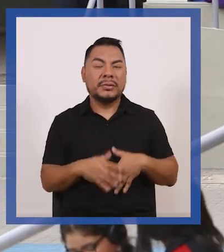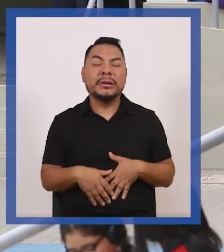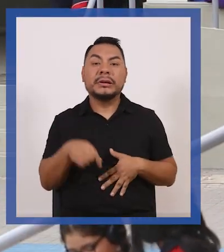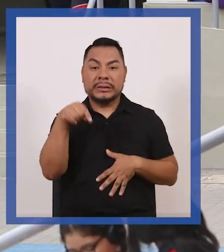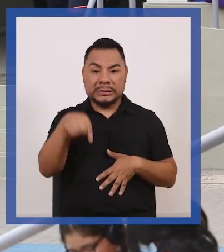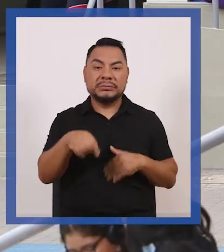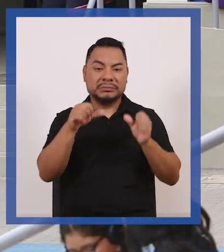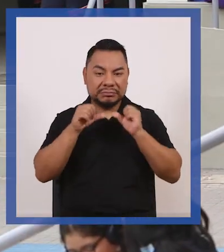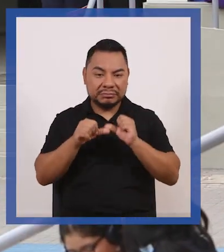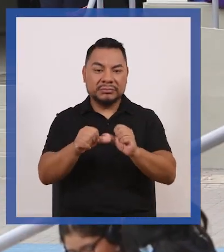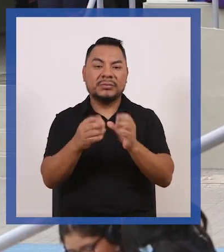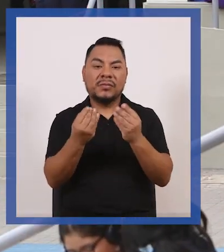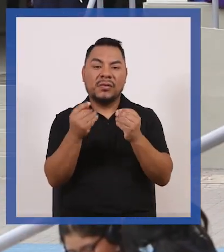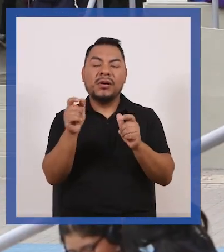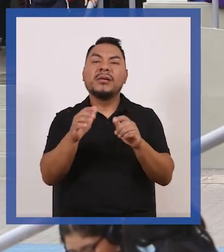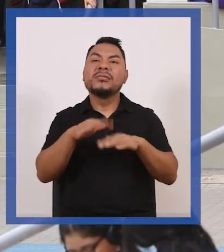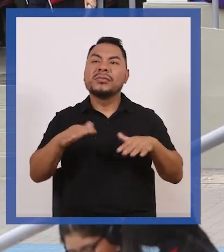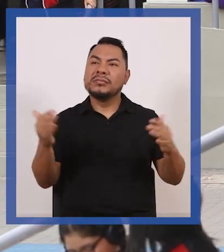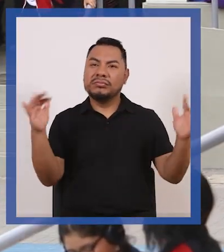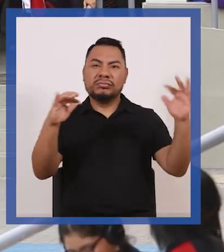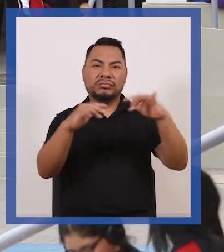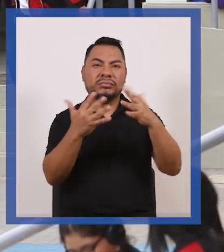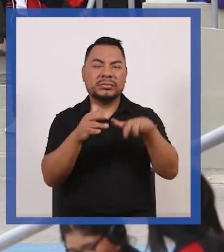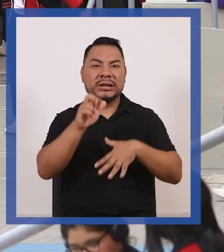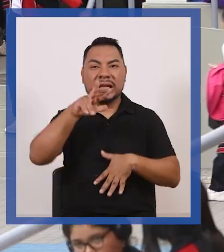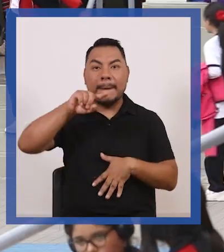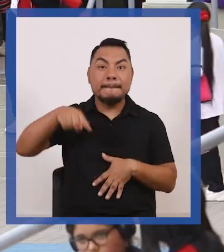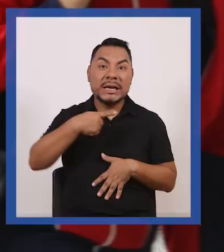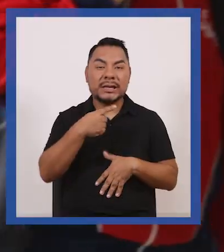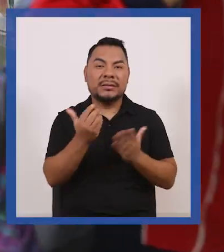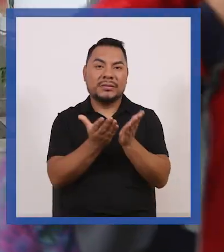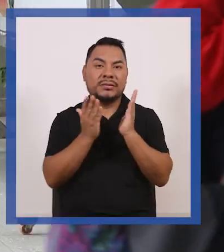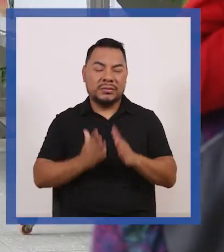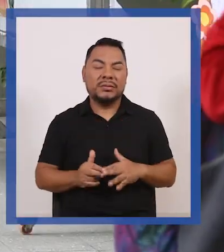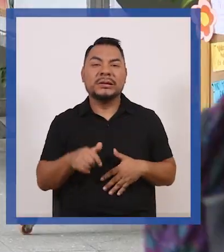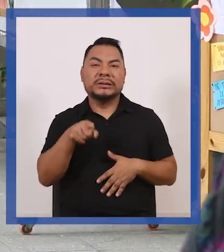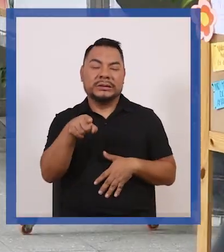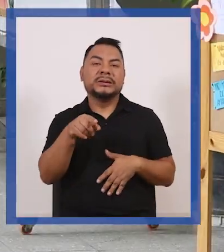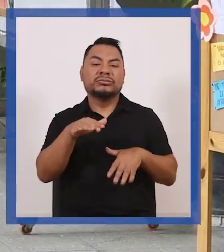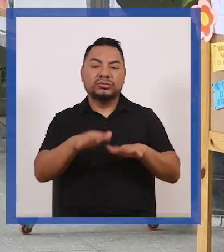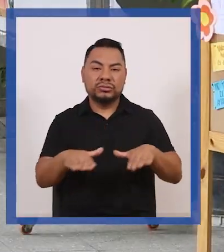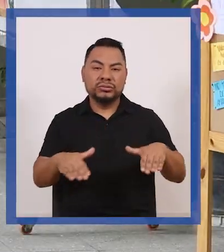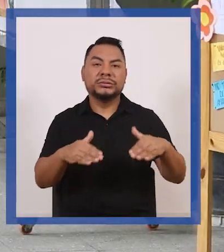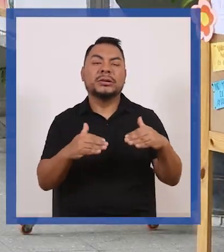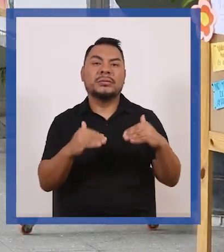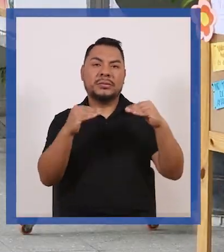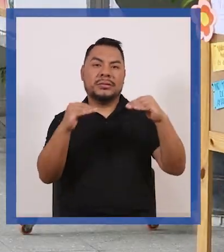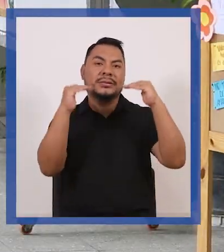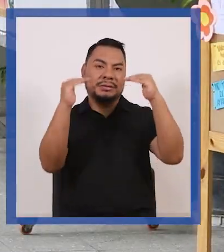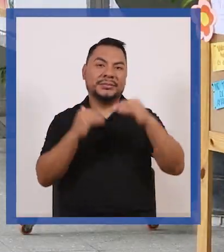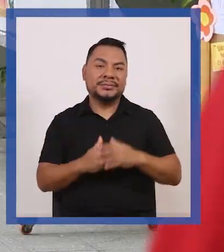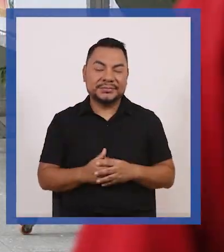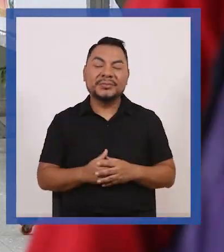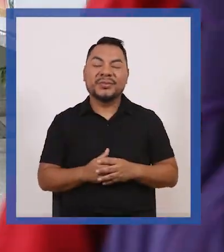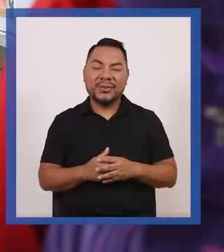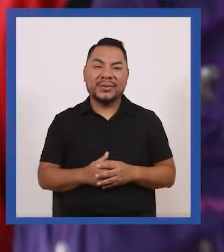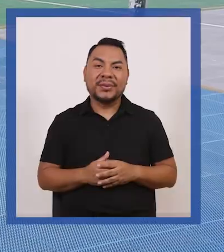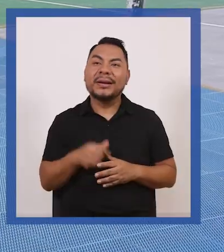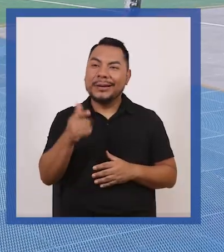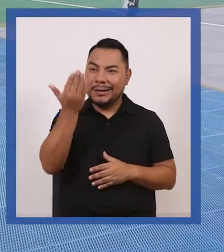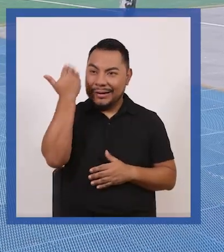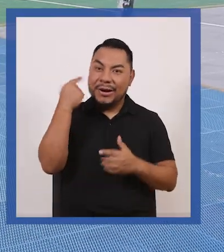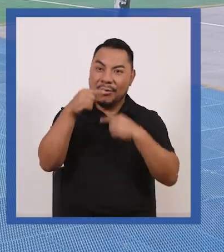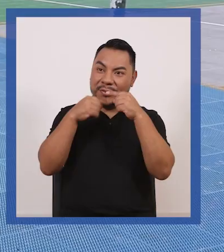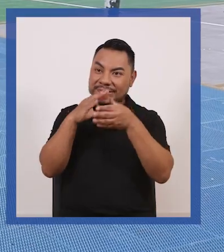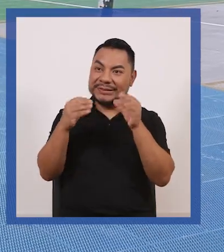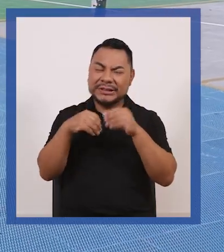seguimos albergando un poco más de 3 mil estudiantes en sus tres niveles vamos a regresar al pasado claro